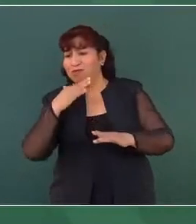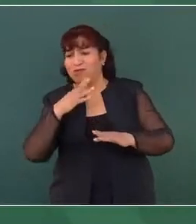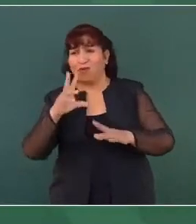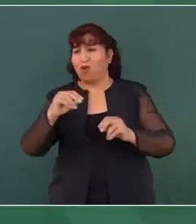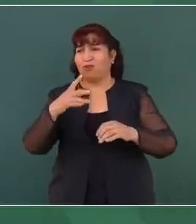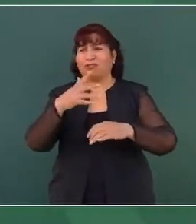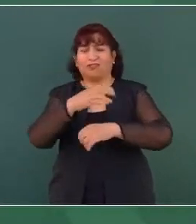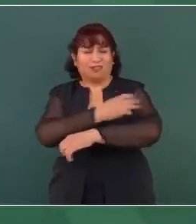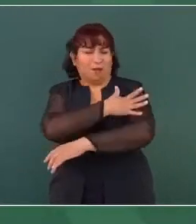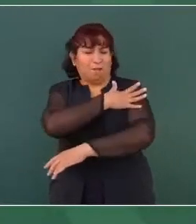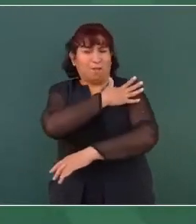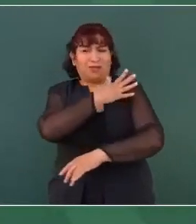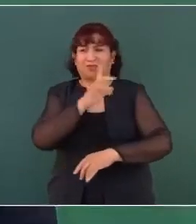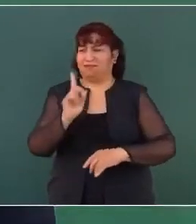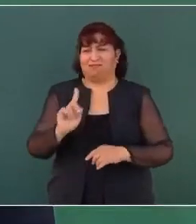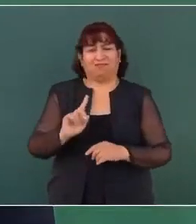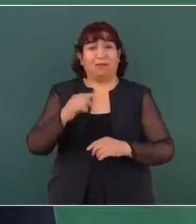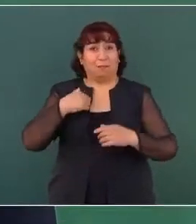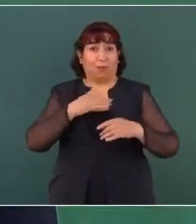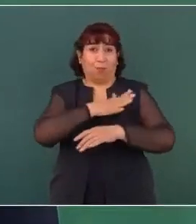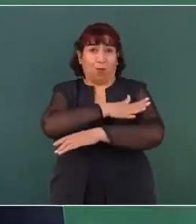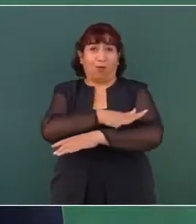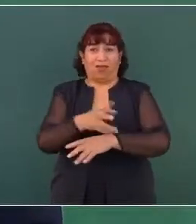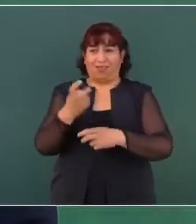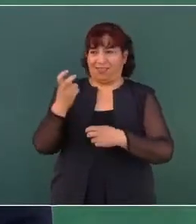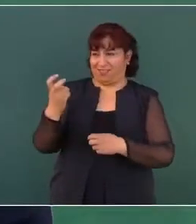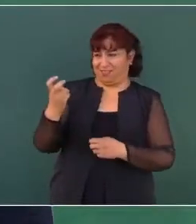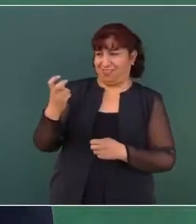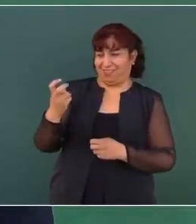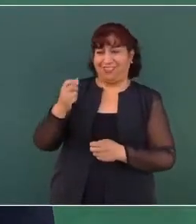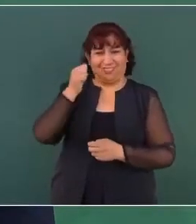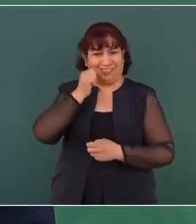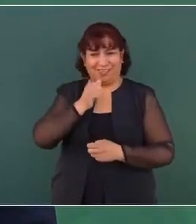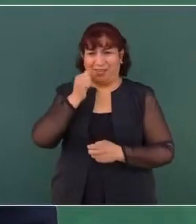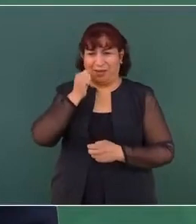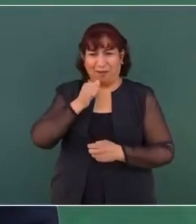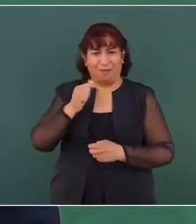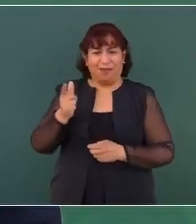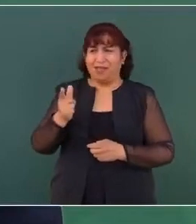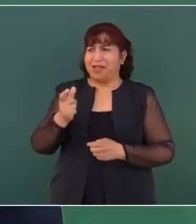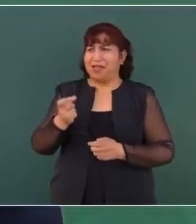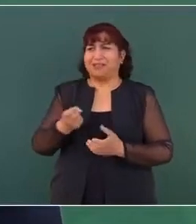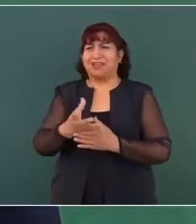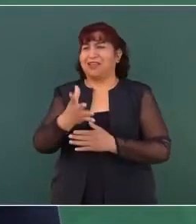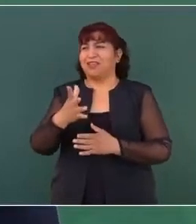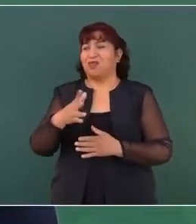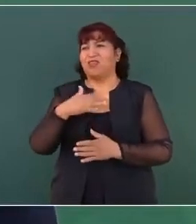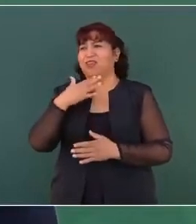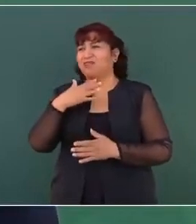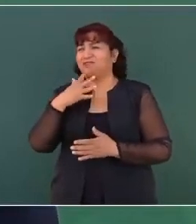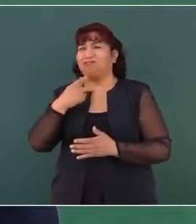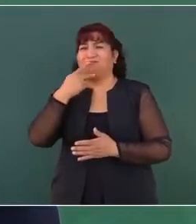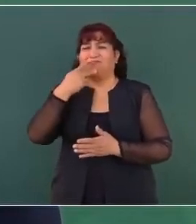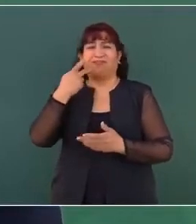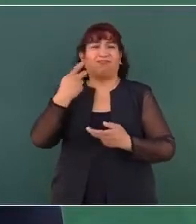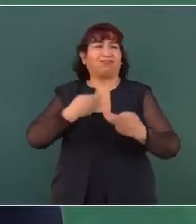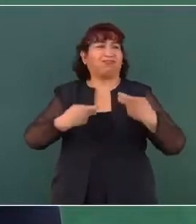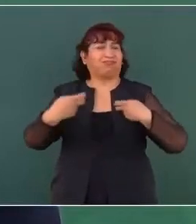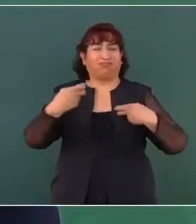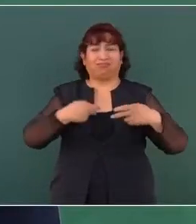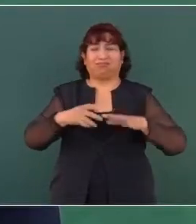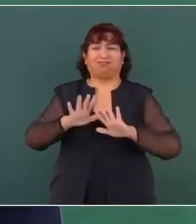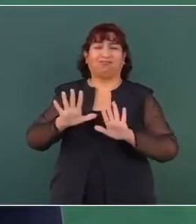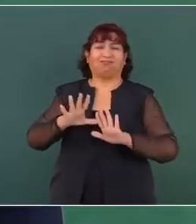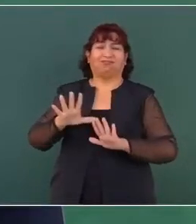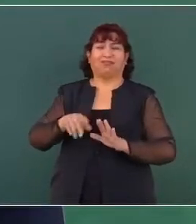plumaje es de esos. Siempre he salido de la calumnia ileso